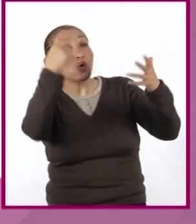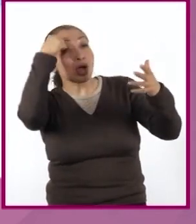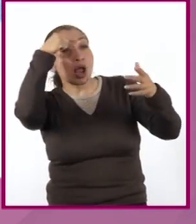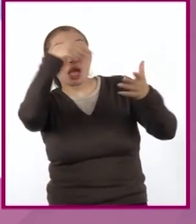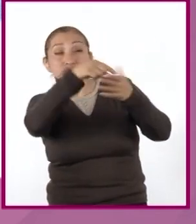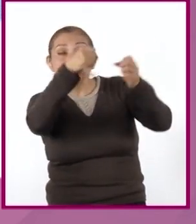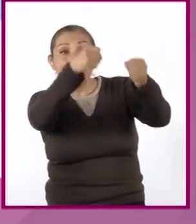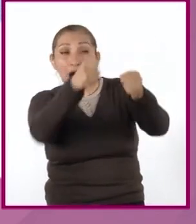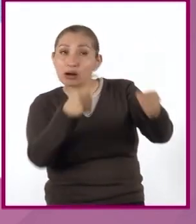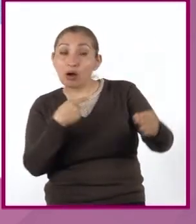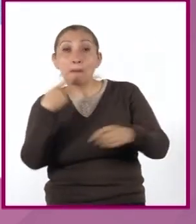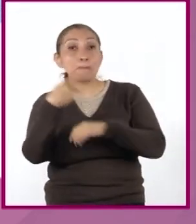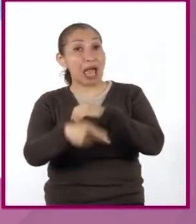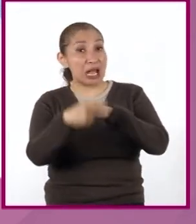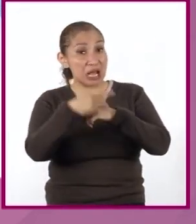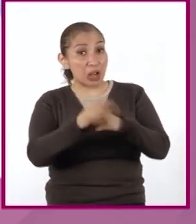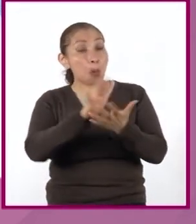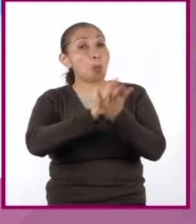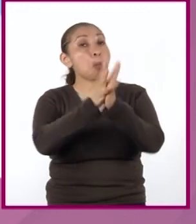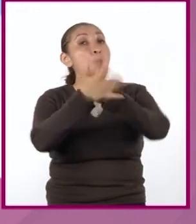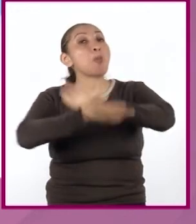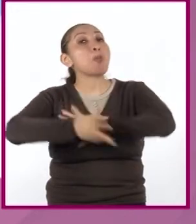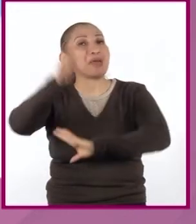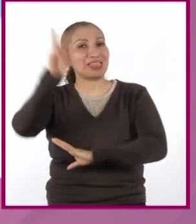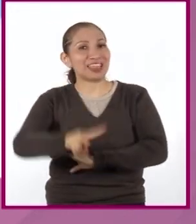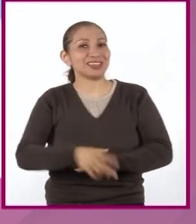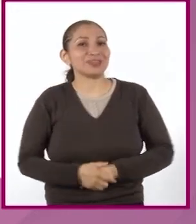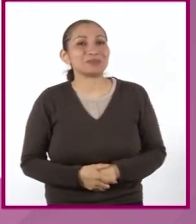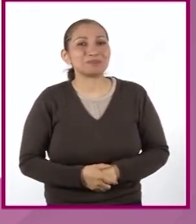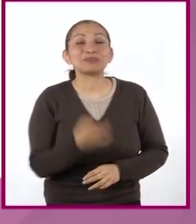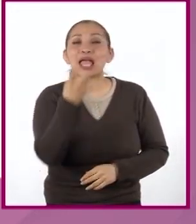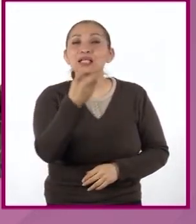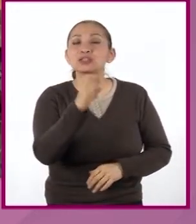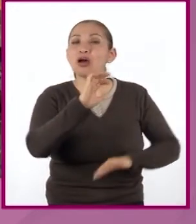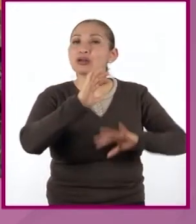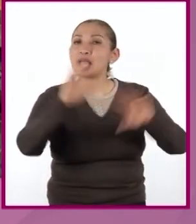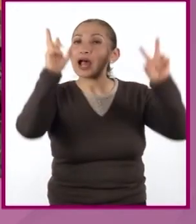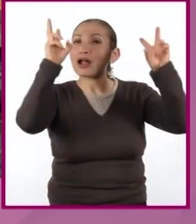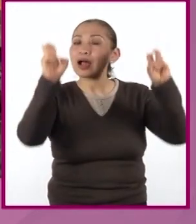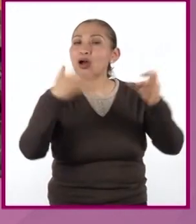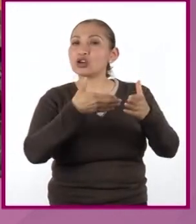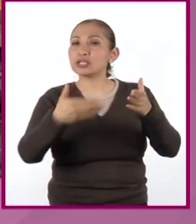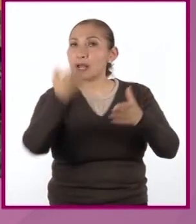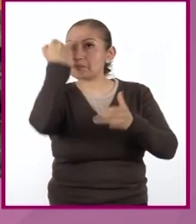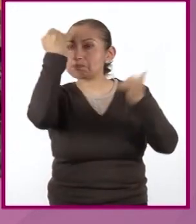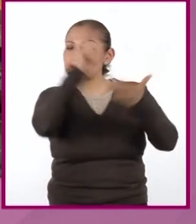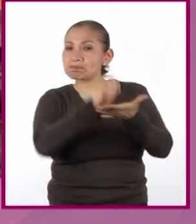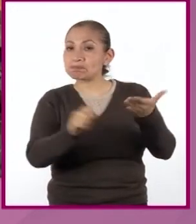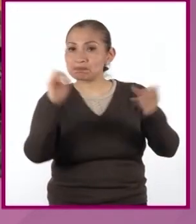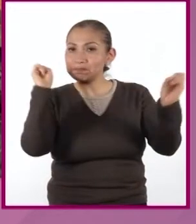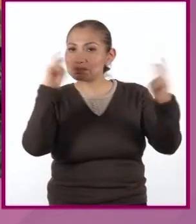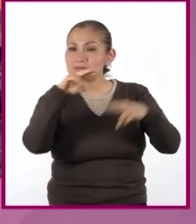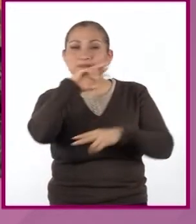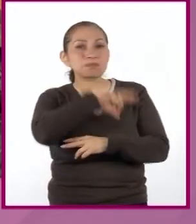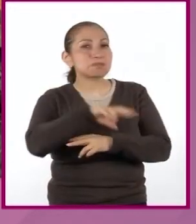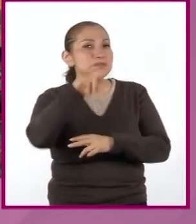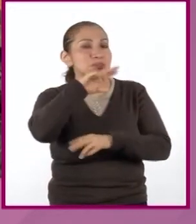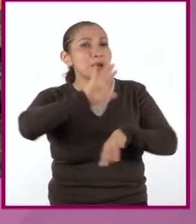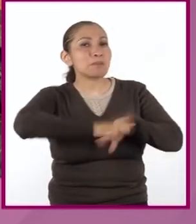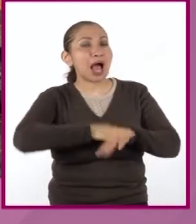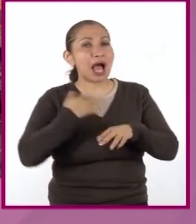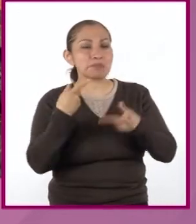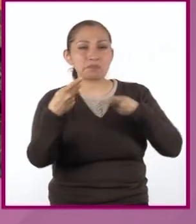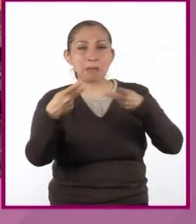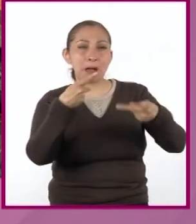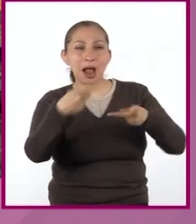él, corres el riesgo de que se convierta en realidad. Esto fue La Cocina de Autor. Nos veremos muy pronto con más